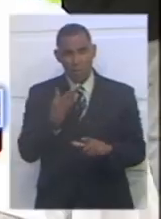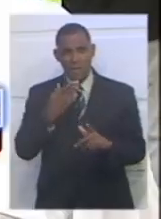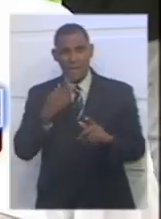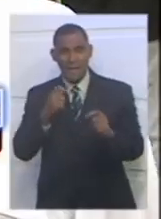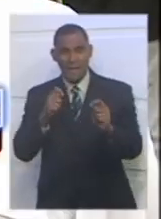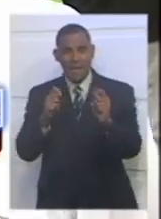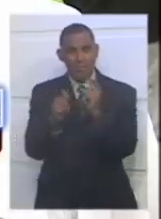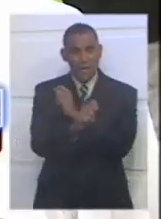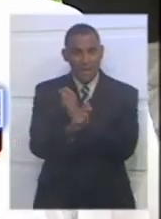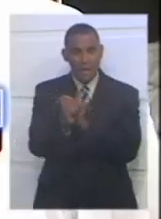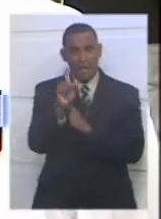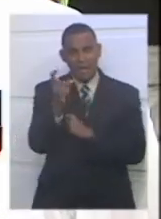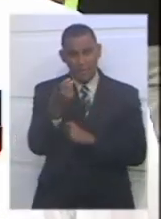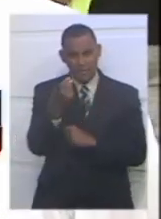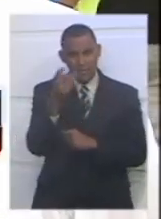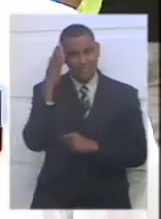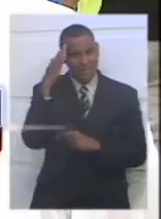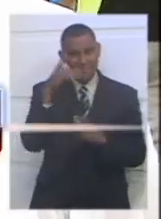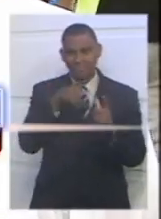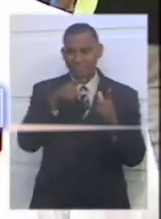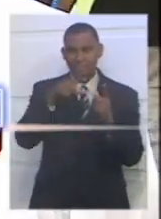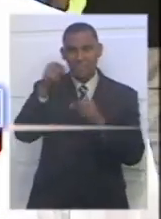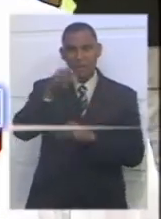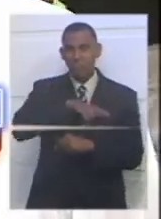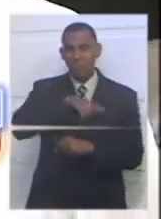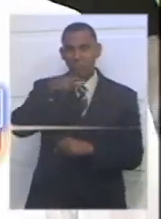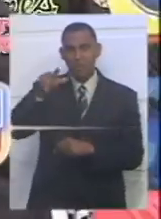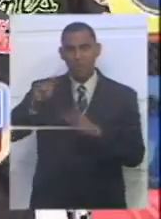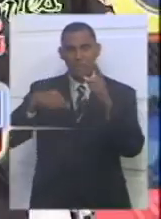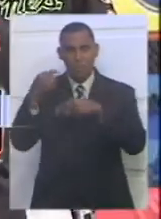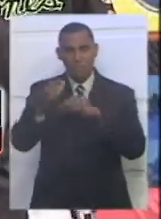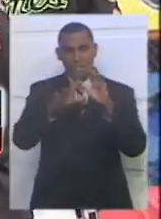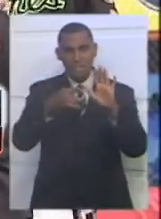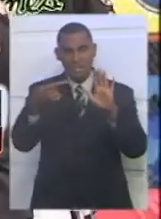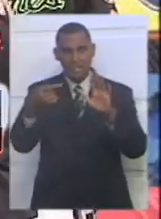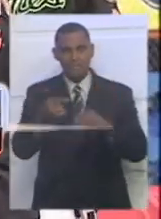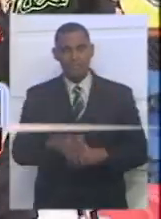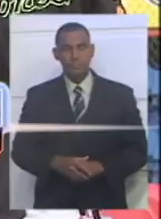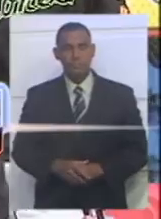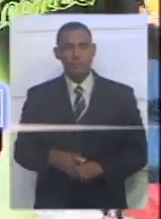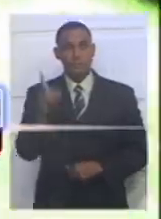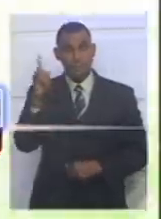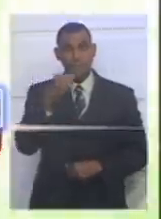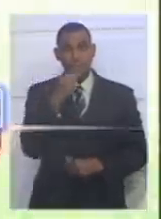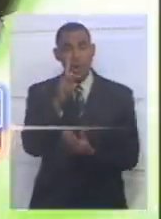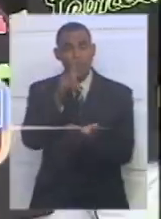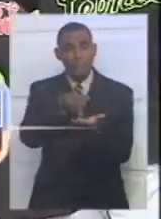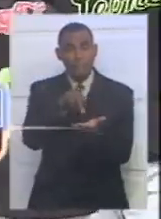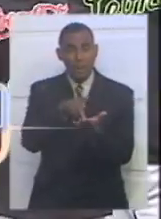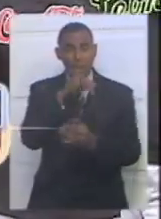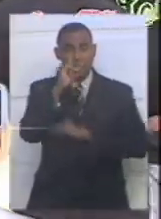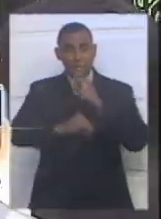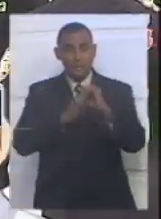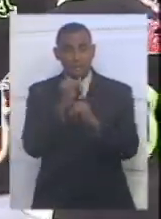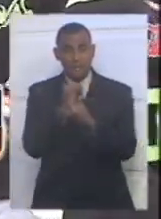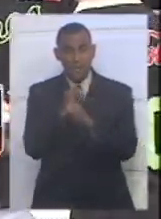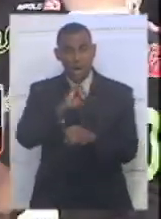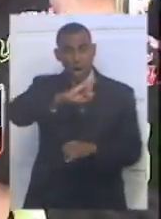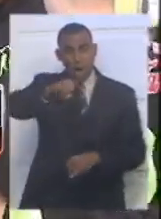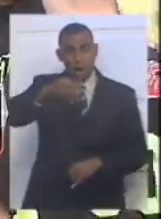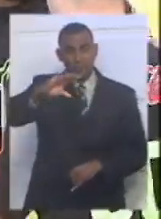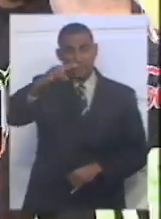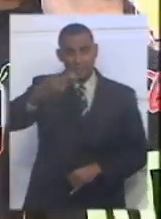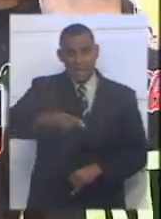sustituiría a Gamel, que como sabemos se va después del 16. Por último, aseguró la presencia del grande liga criollo Joe